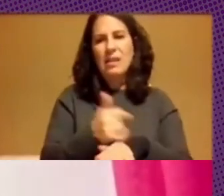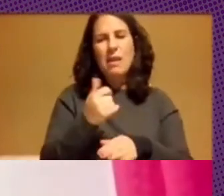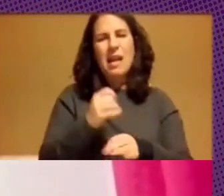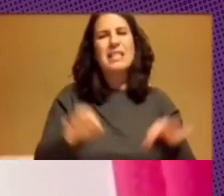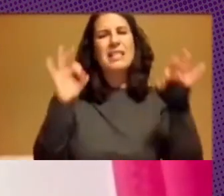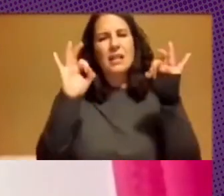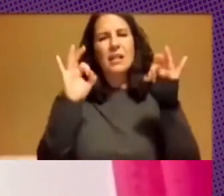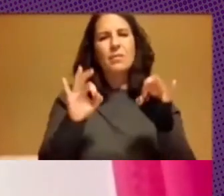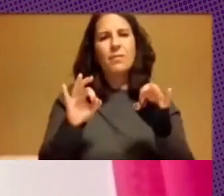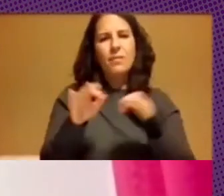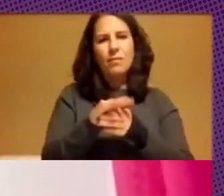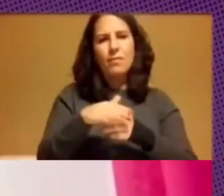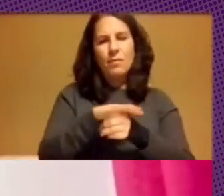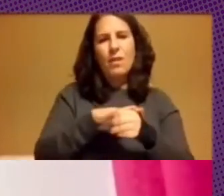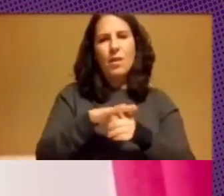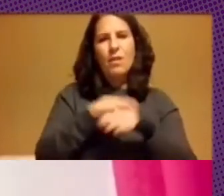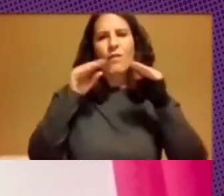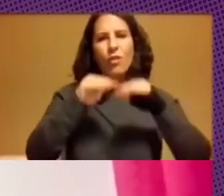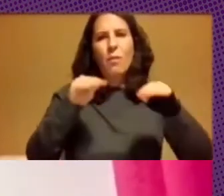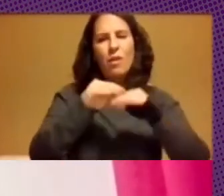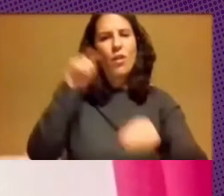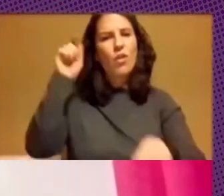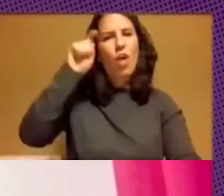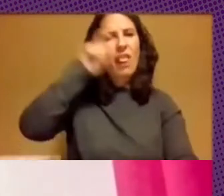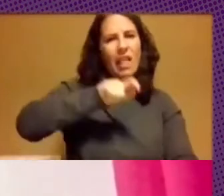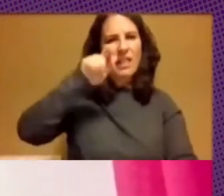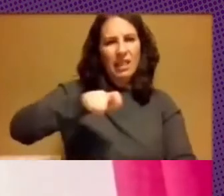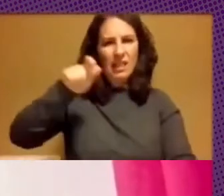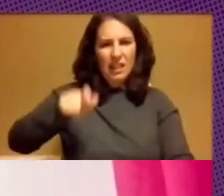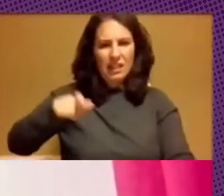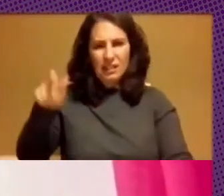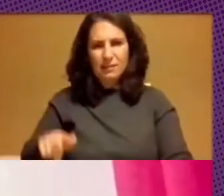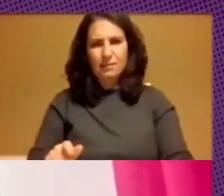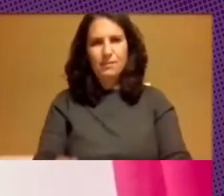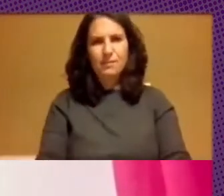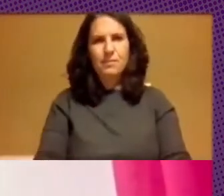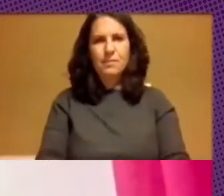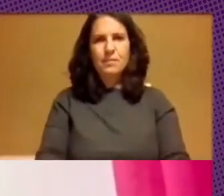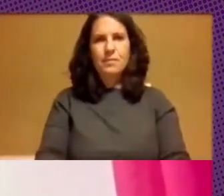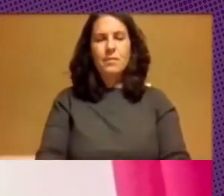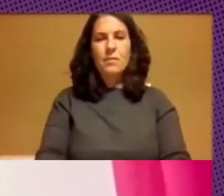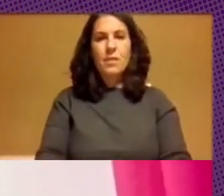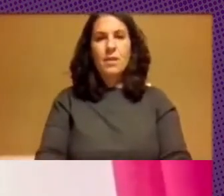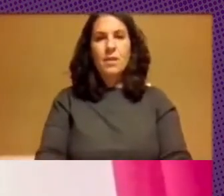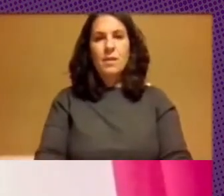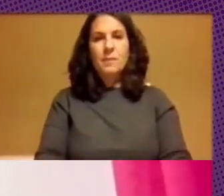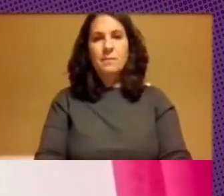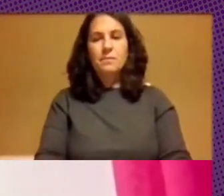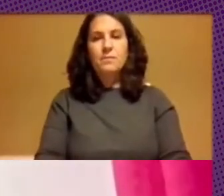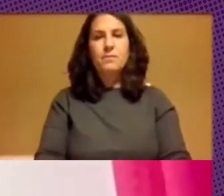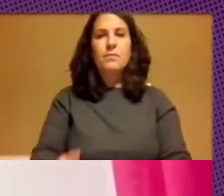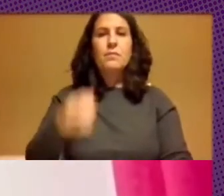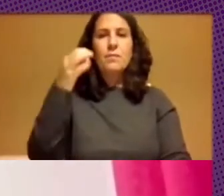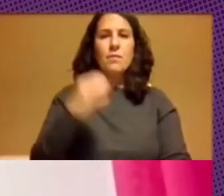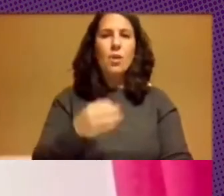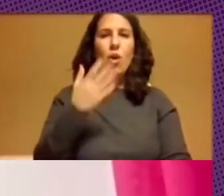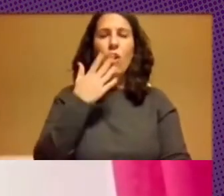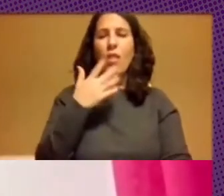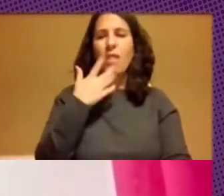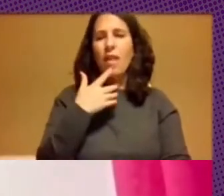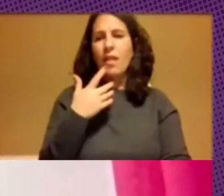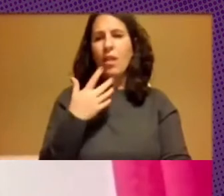en el ámbito de la formación de docentes y bueno no será tan conocido ese caso a nivel